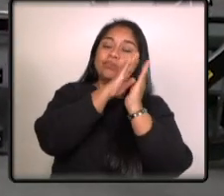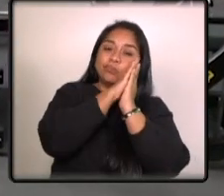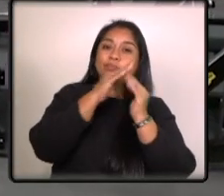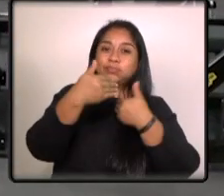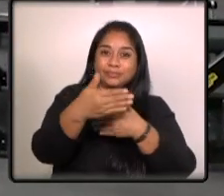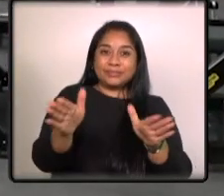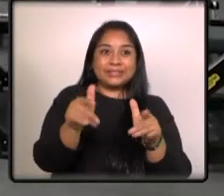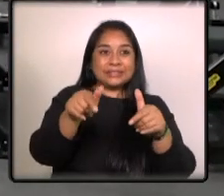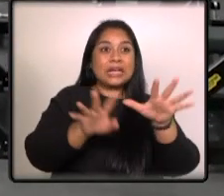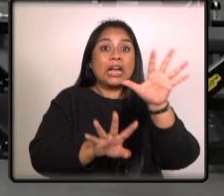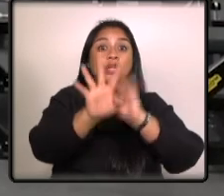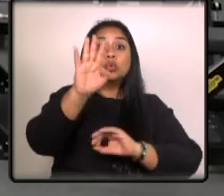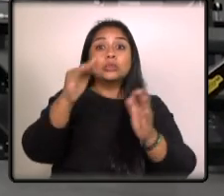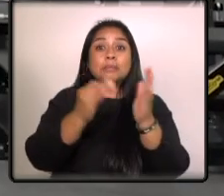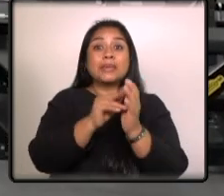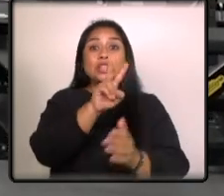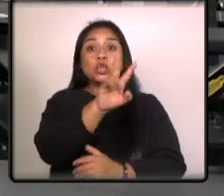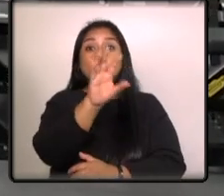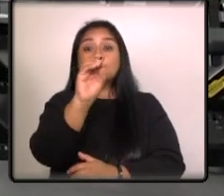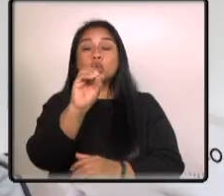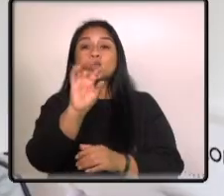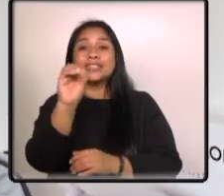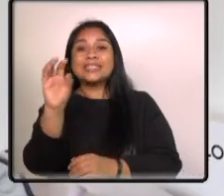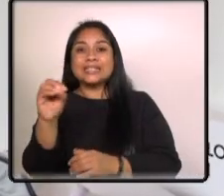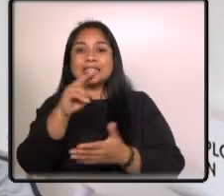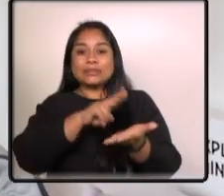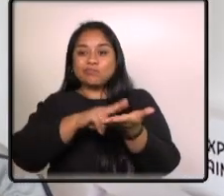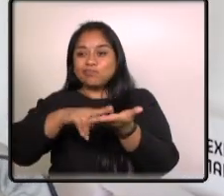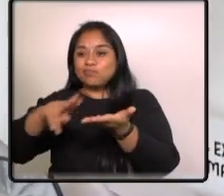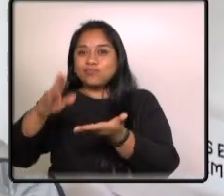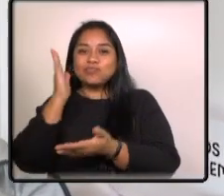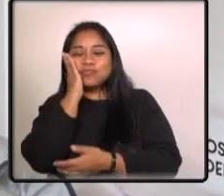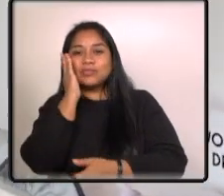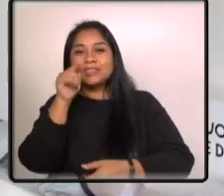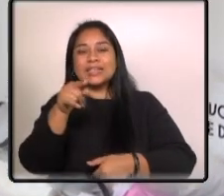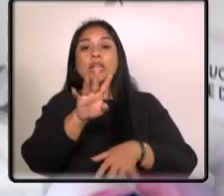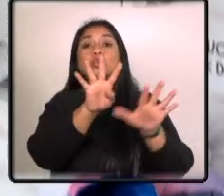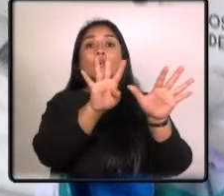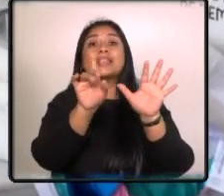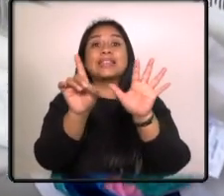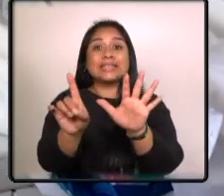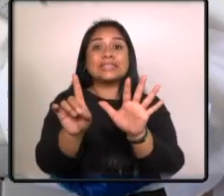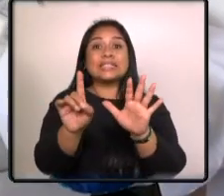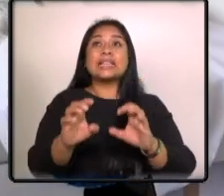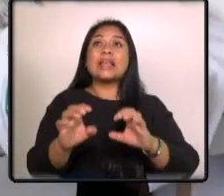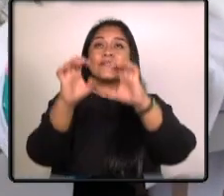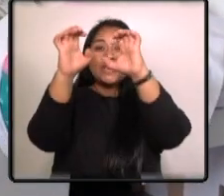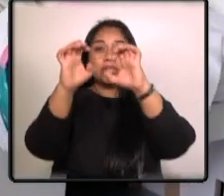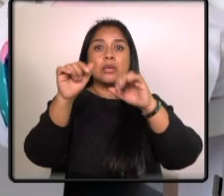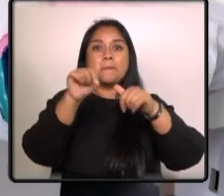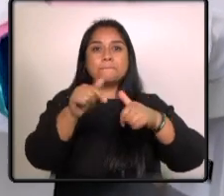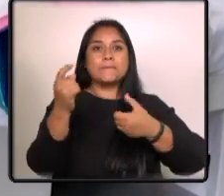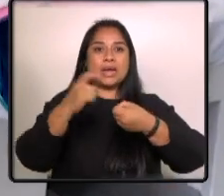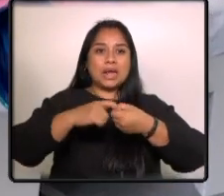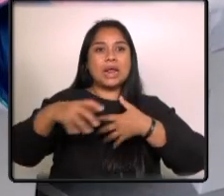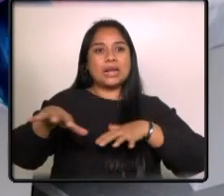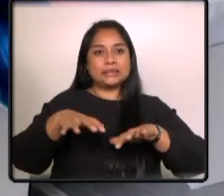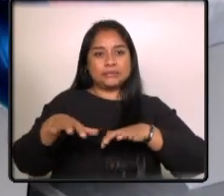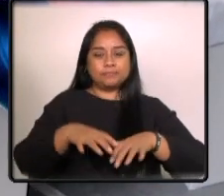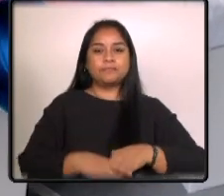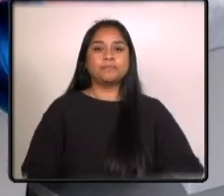las 14.200 camas distribuidas en 96 edificios construidos para el acontecimiento